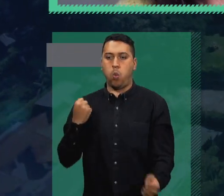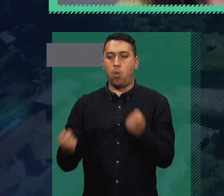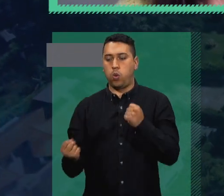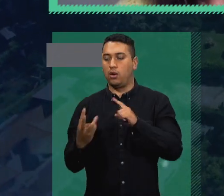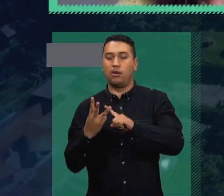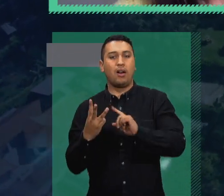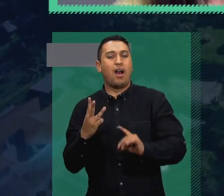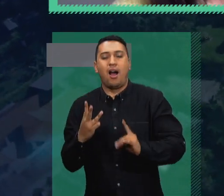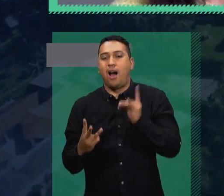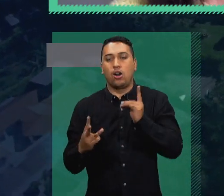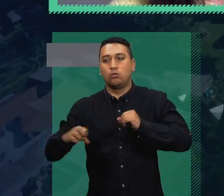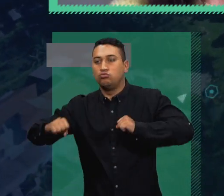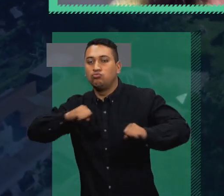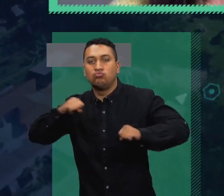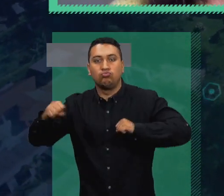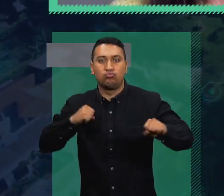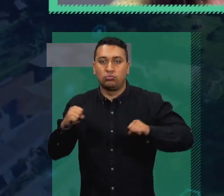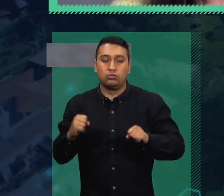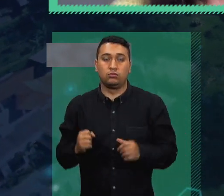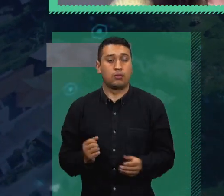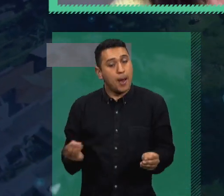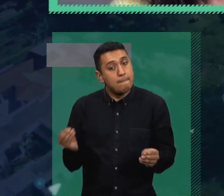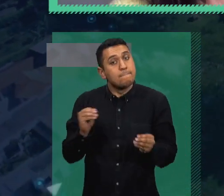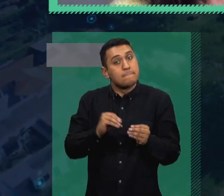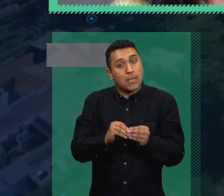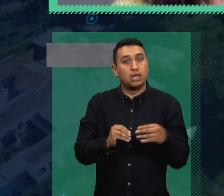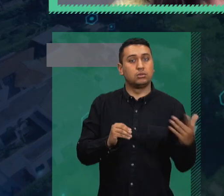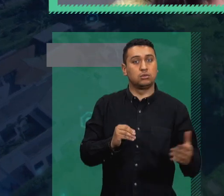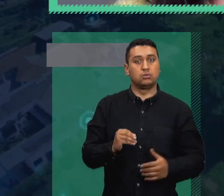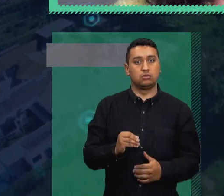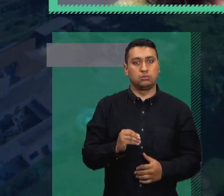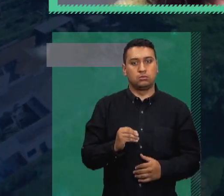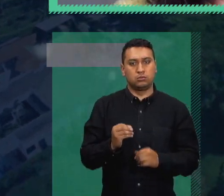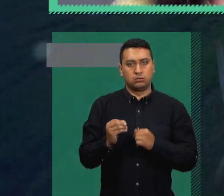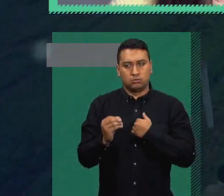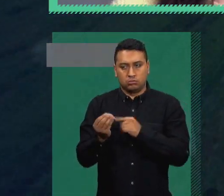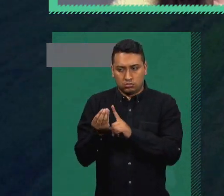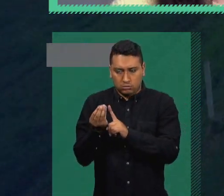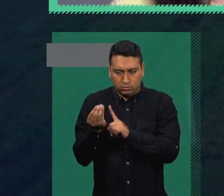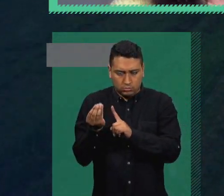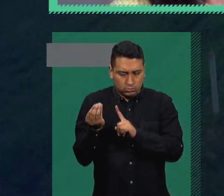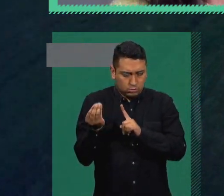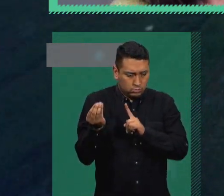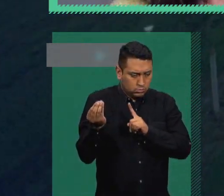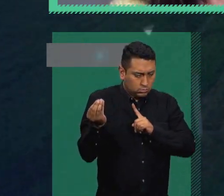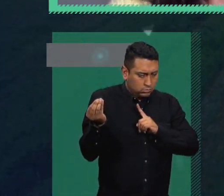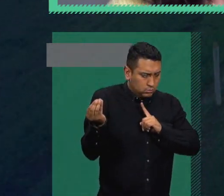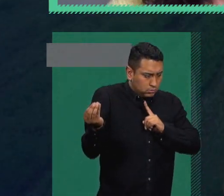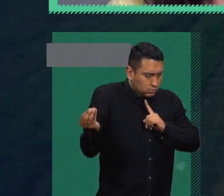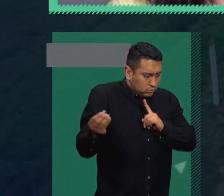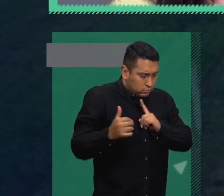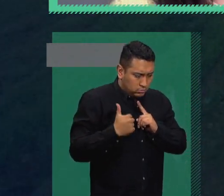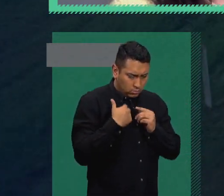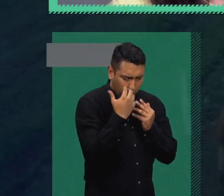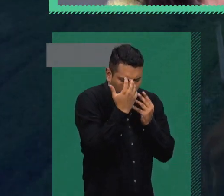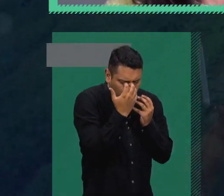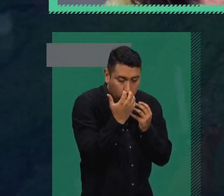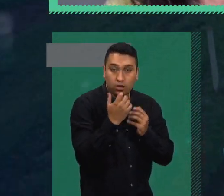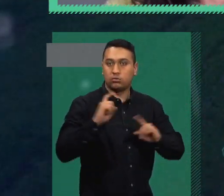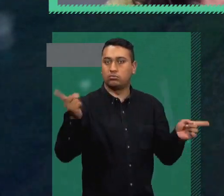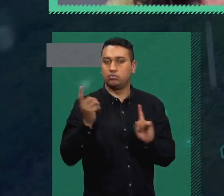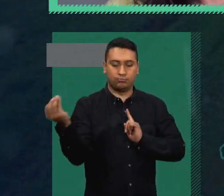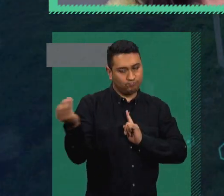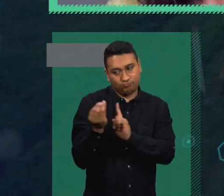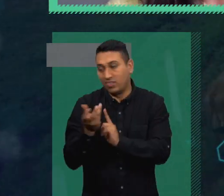espacio del día. Conectarnos también con personas, es decir, el aislamiento es físico, pero no social, hacer uso de las